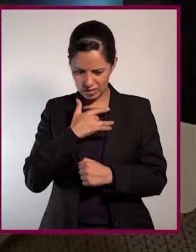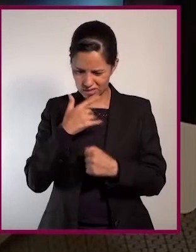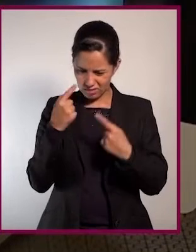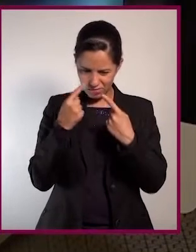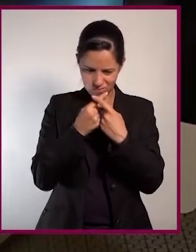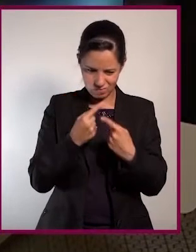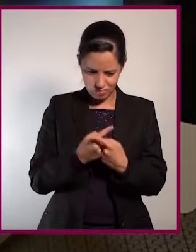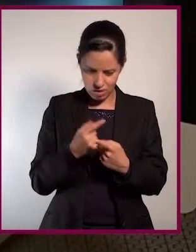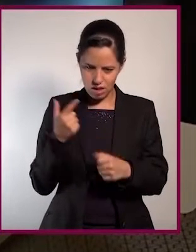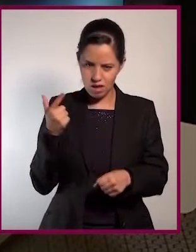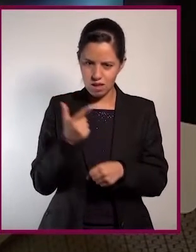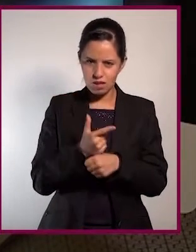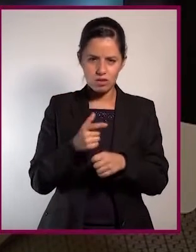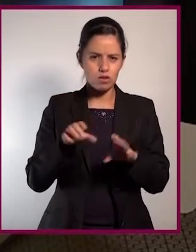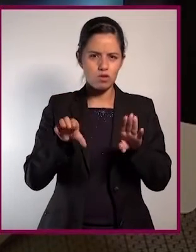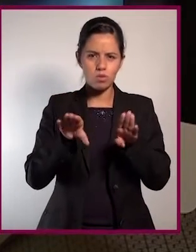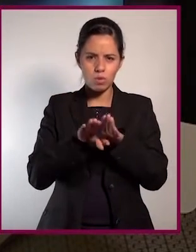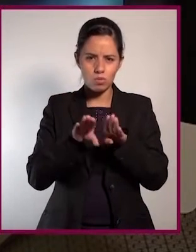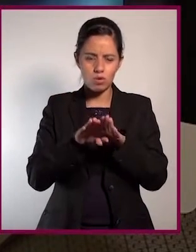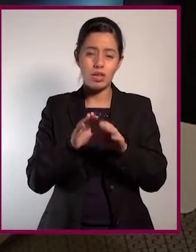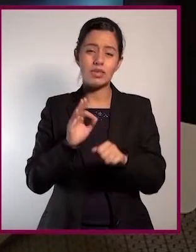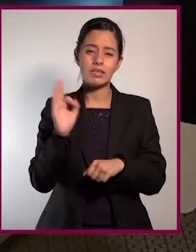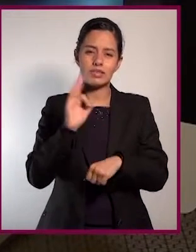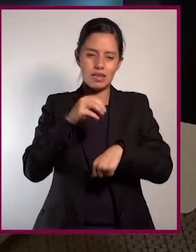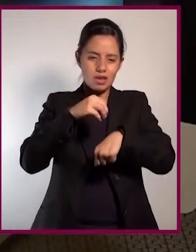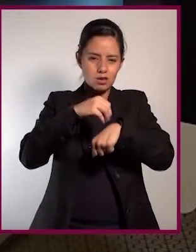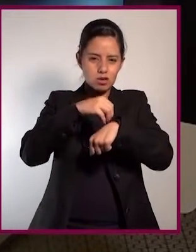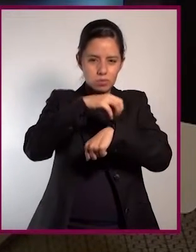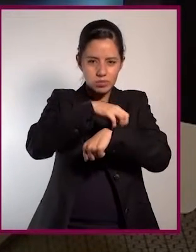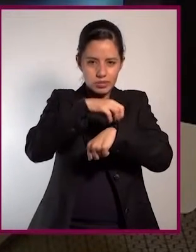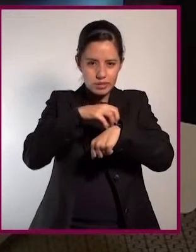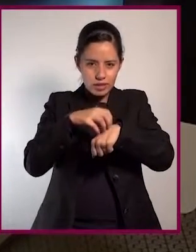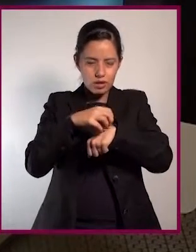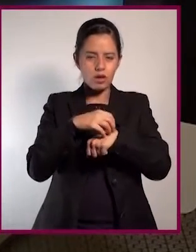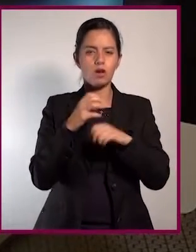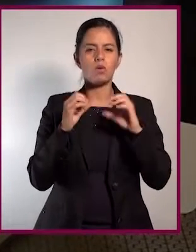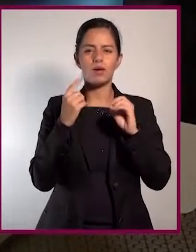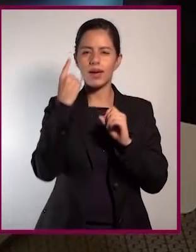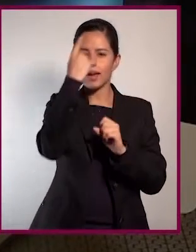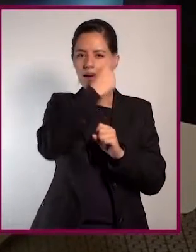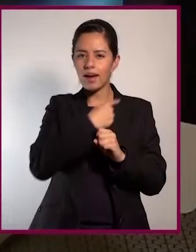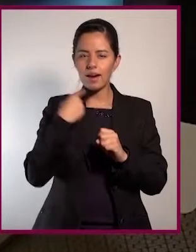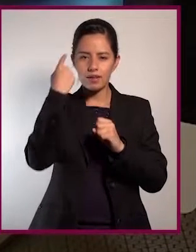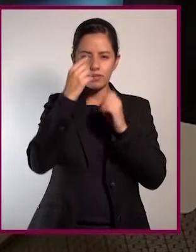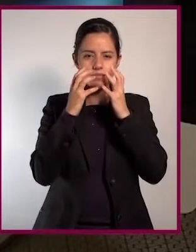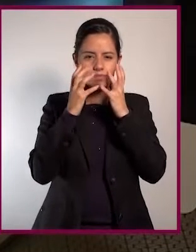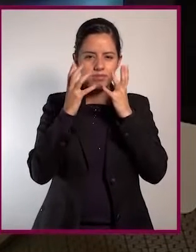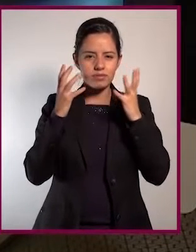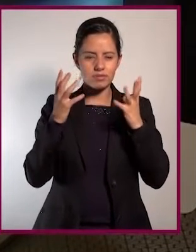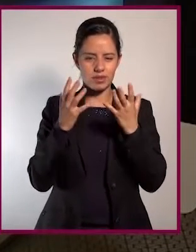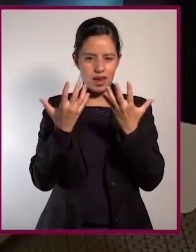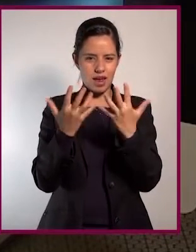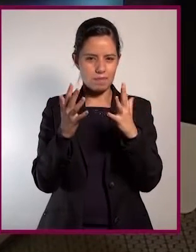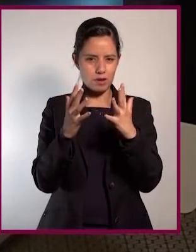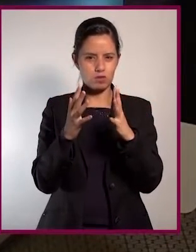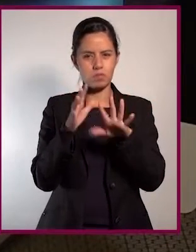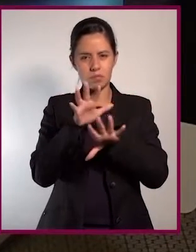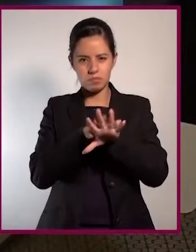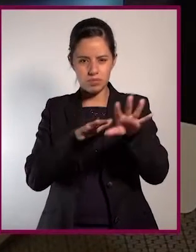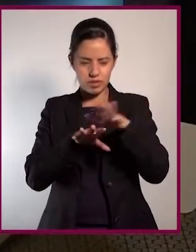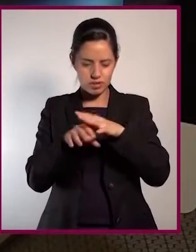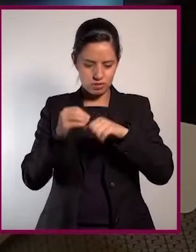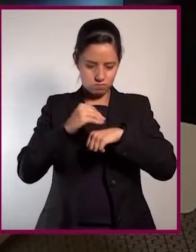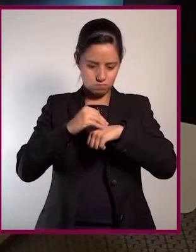empezar con síntomas como urticaria, puede también haber hinchazón en la cara, en las extremidades y va